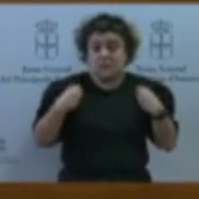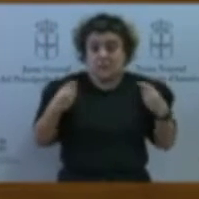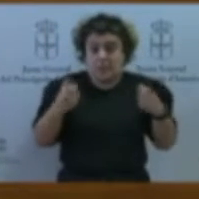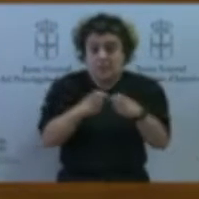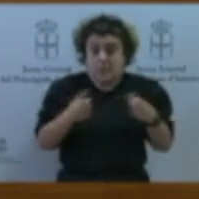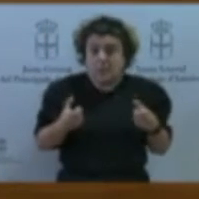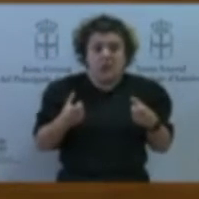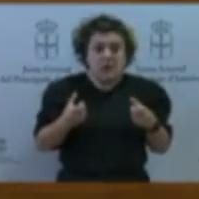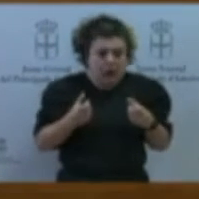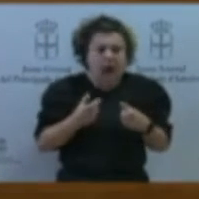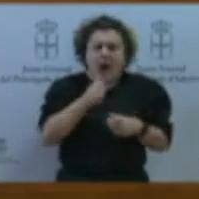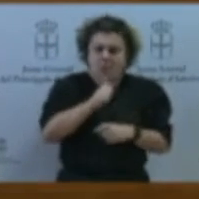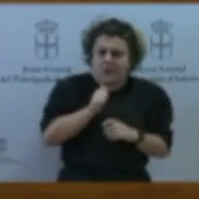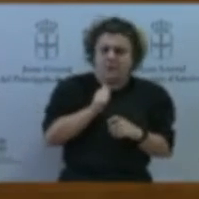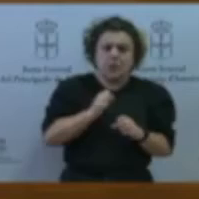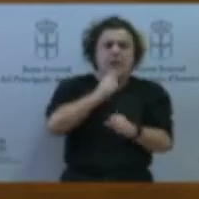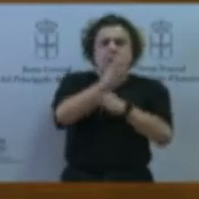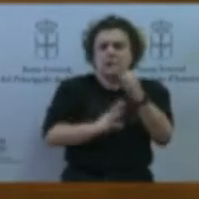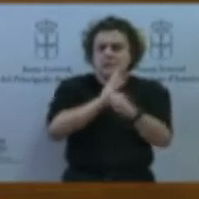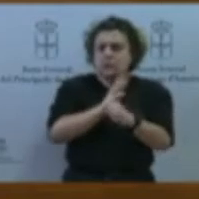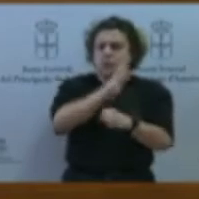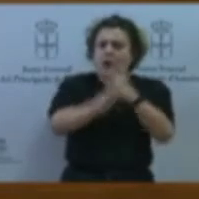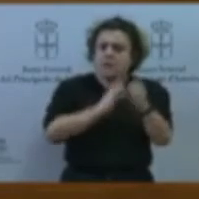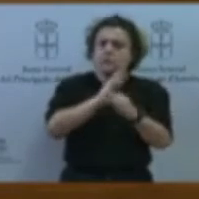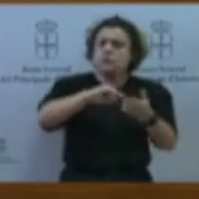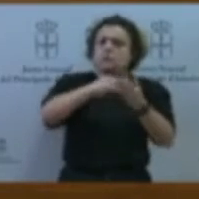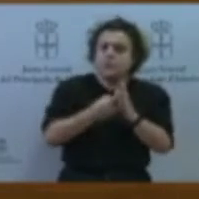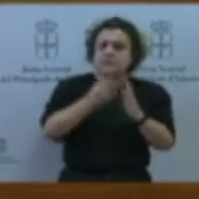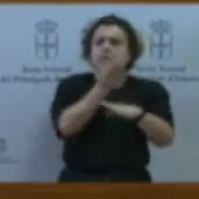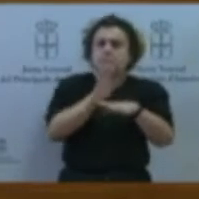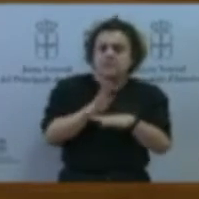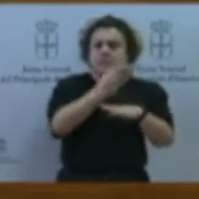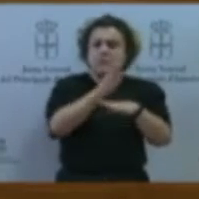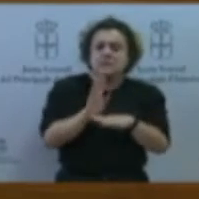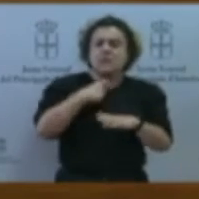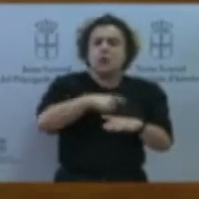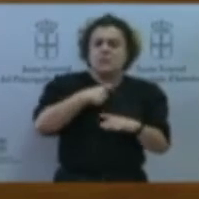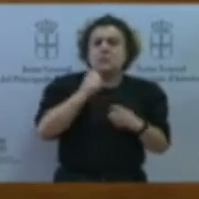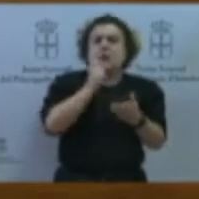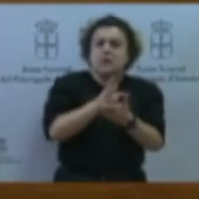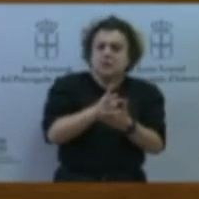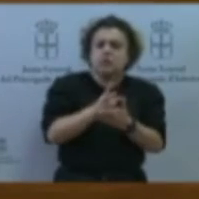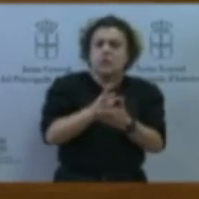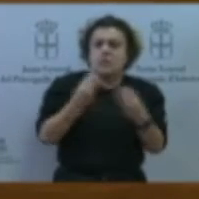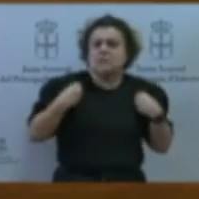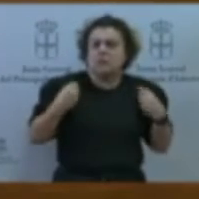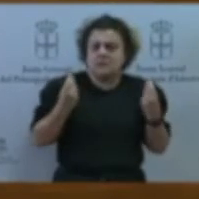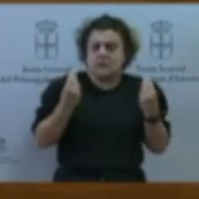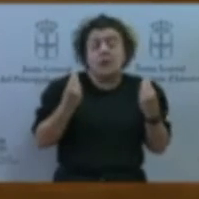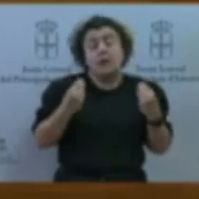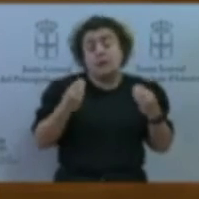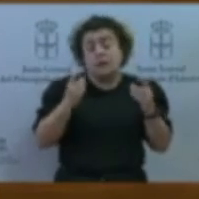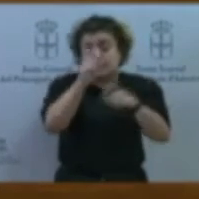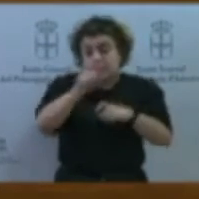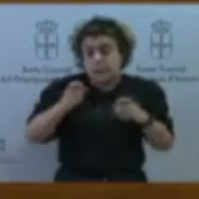demográficos, planes del sudoccidente, planes de comisionados, del reto demográfico para hacer un nuevo plan que va a implementar un estudio, que va a poner